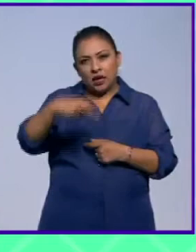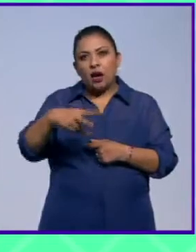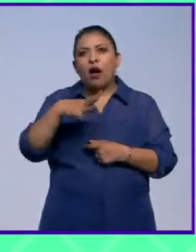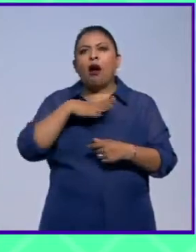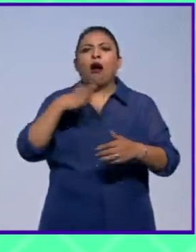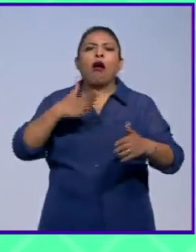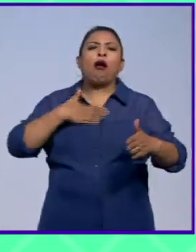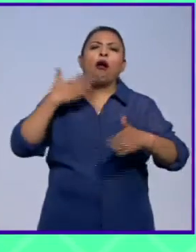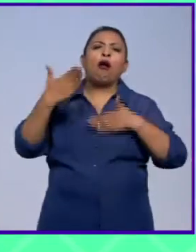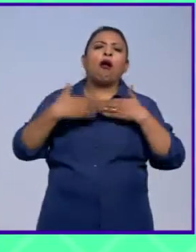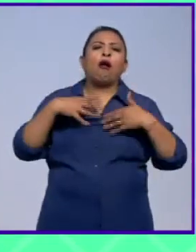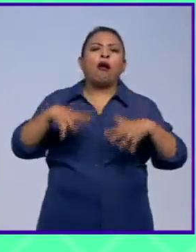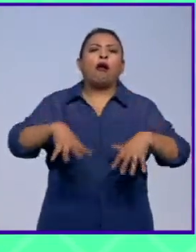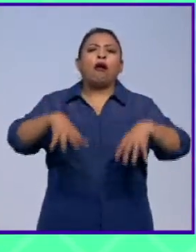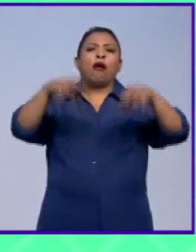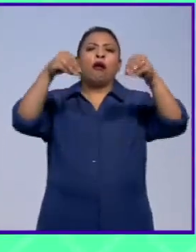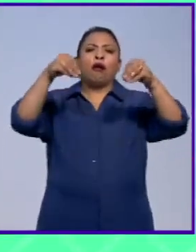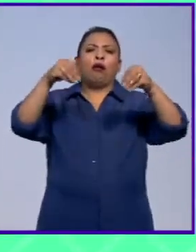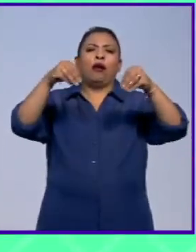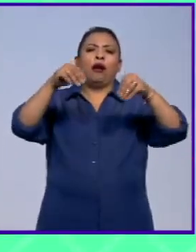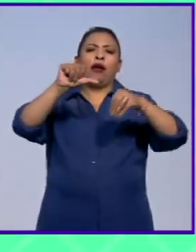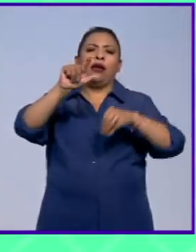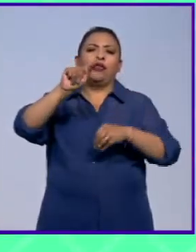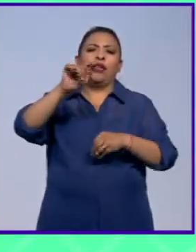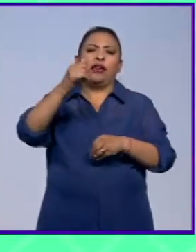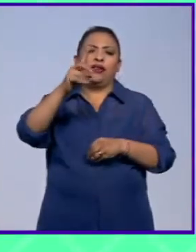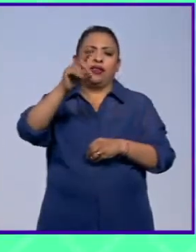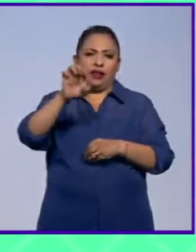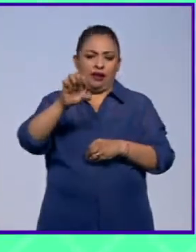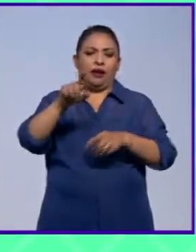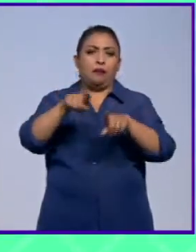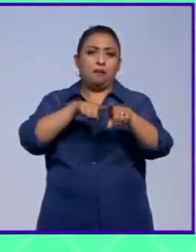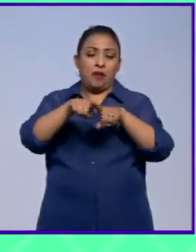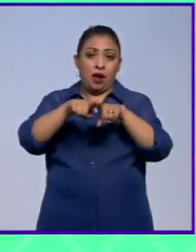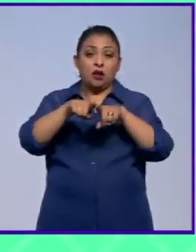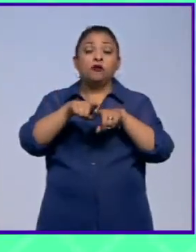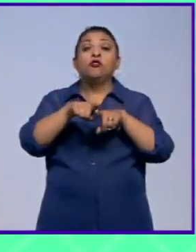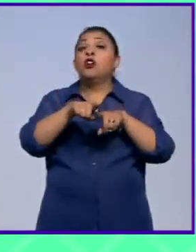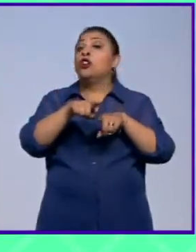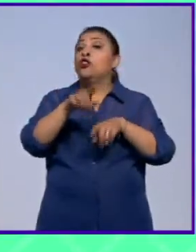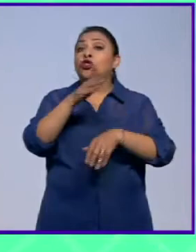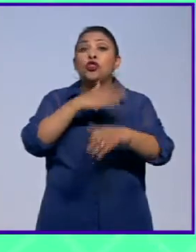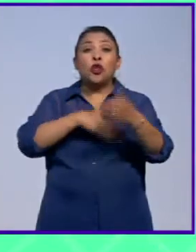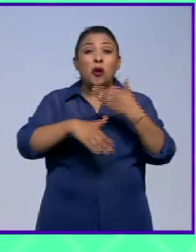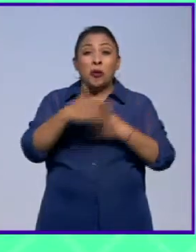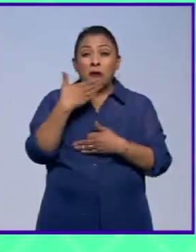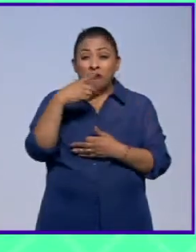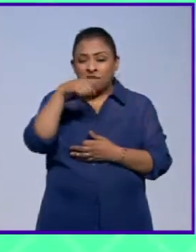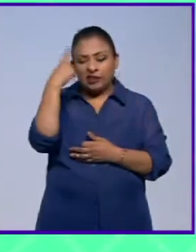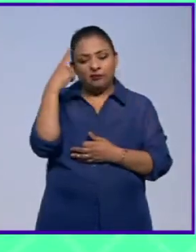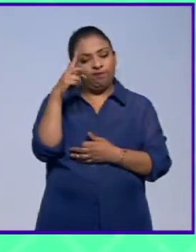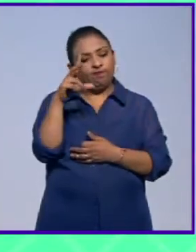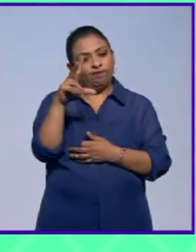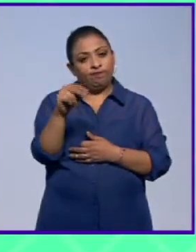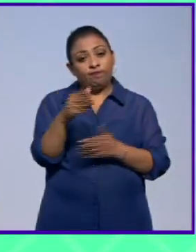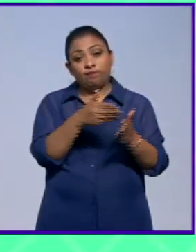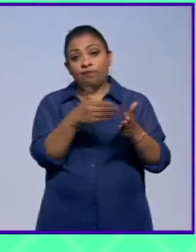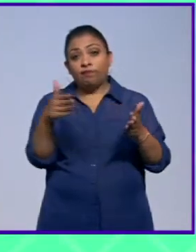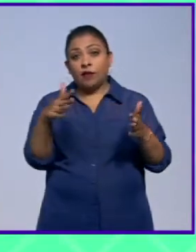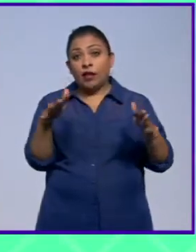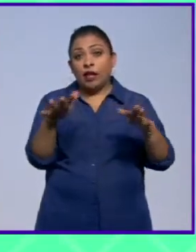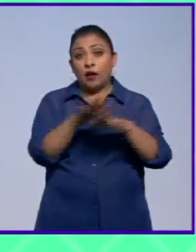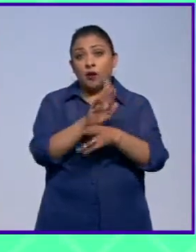han disfrutado del espectáculo del circo Ataí de hermanos aunque no todo ha sido fácil durante la